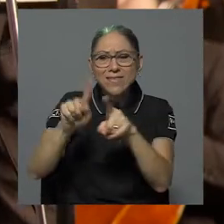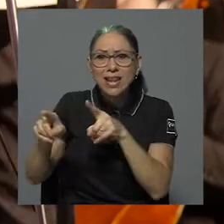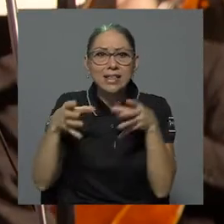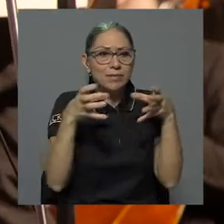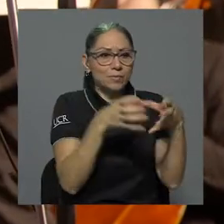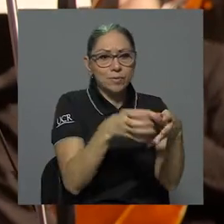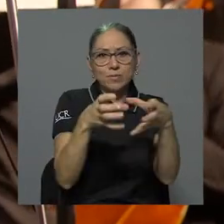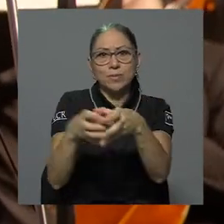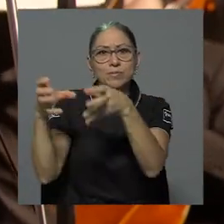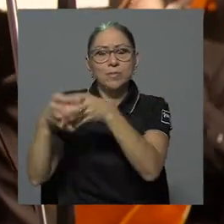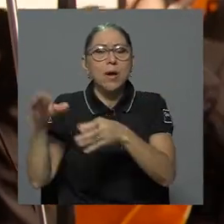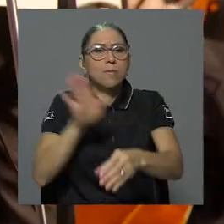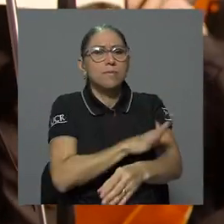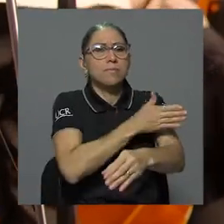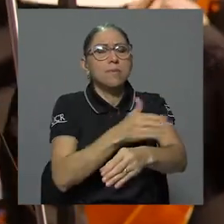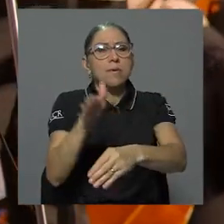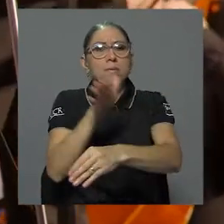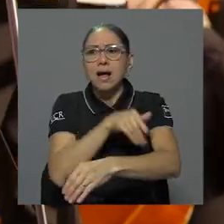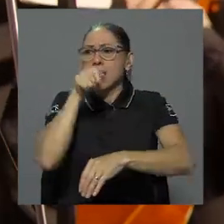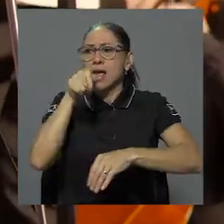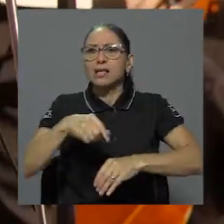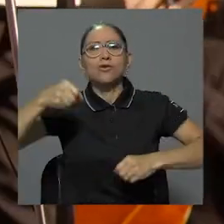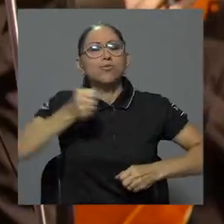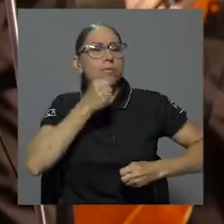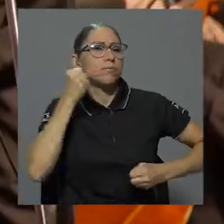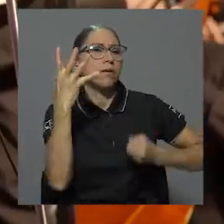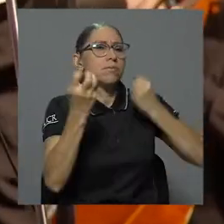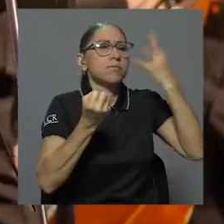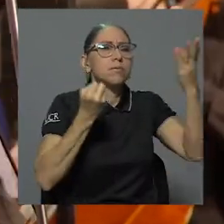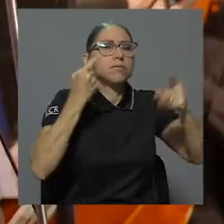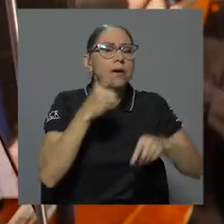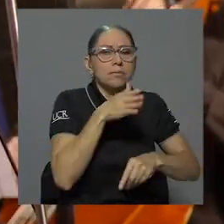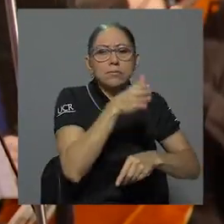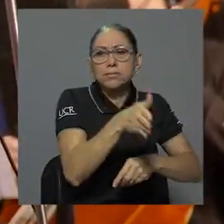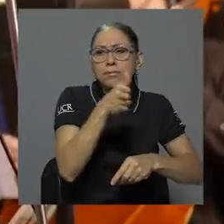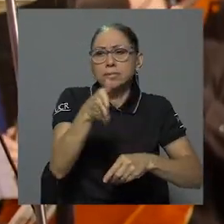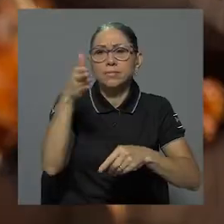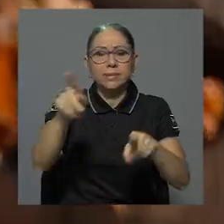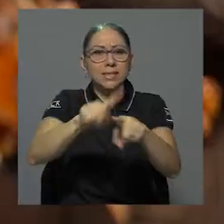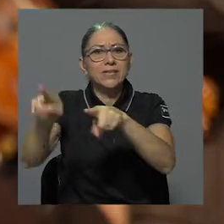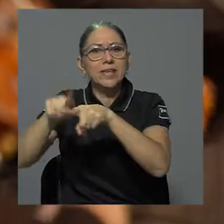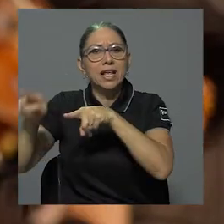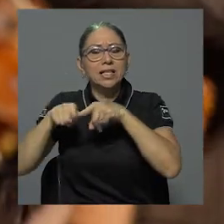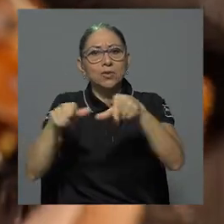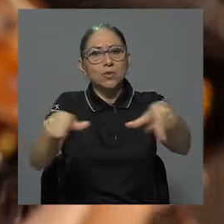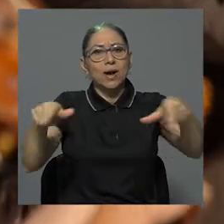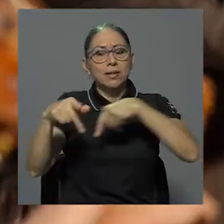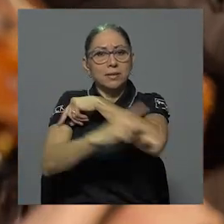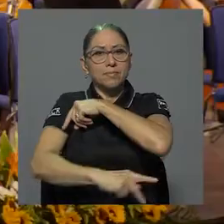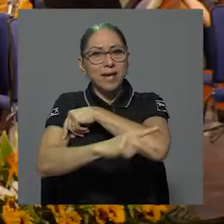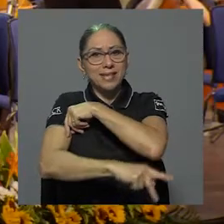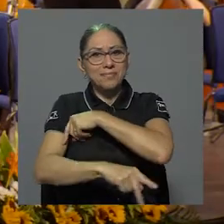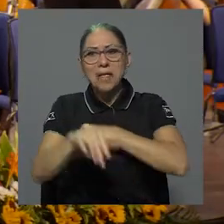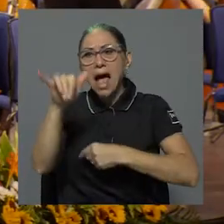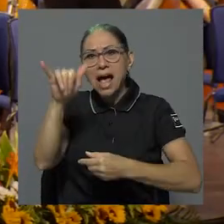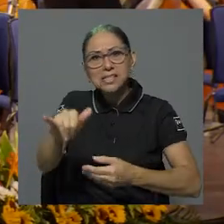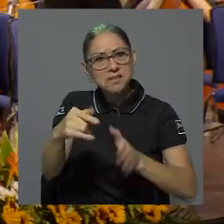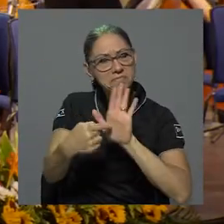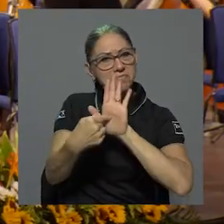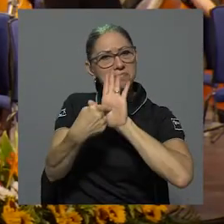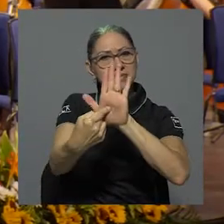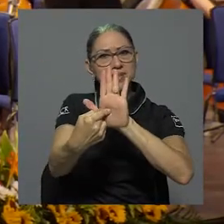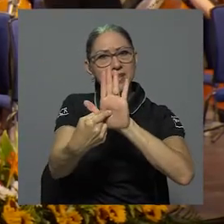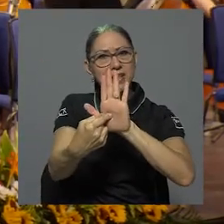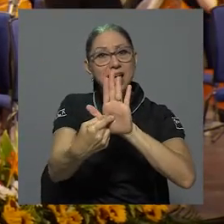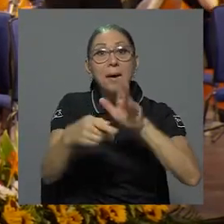coros que llevan estos conciertos a diferentes escenarios y comunidades del país, visibilizando así el derecho de